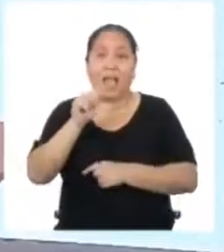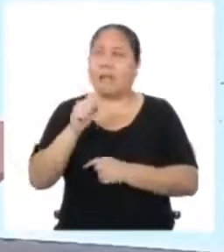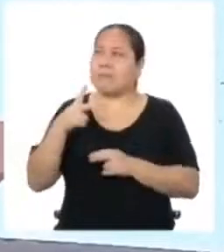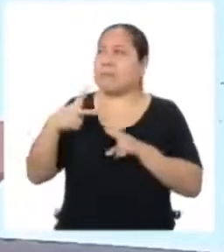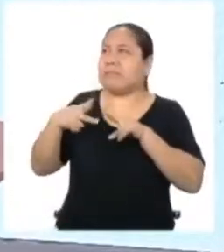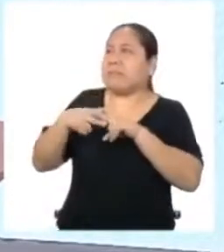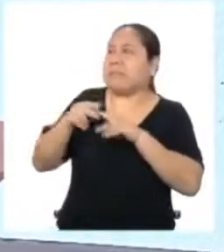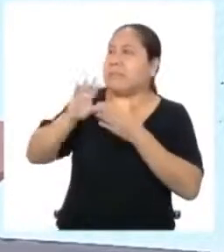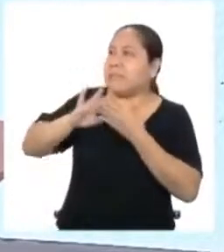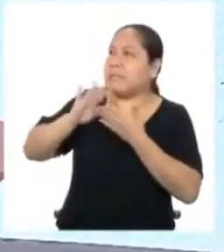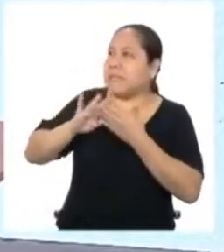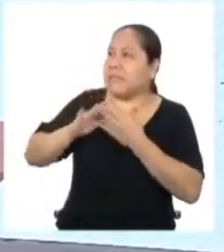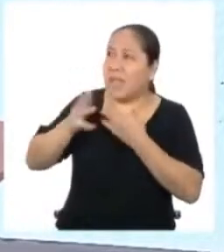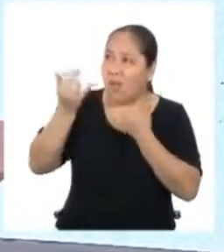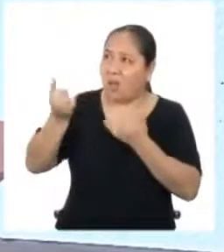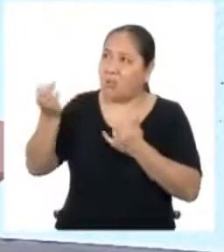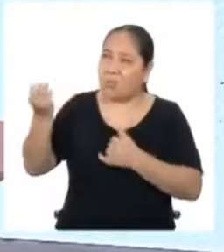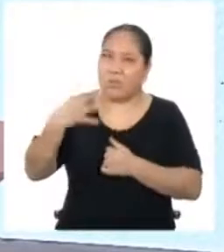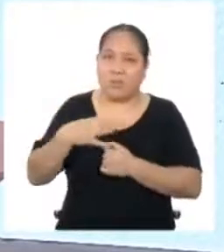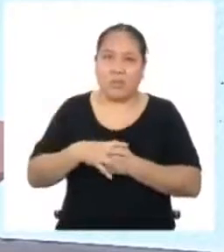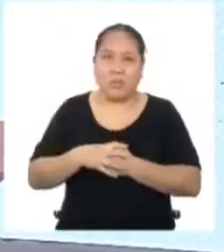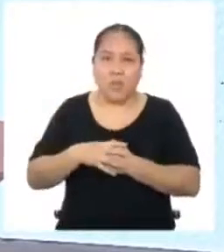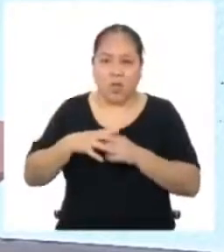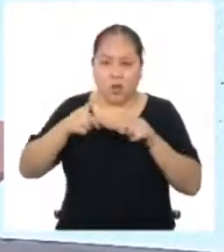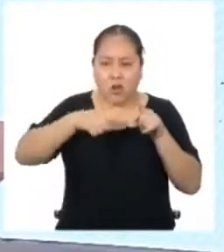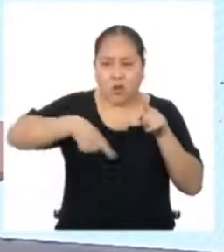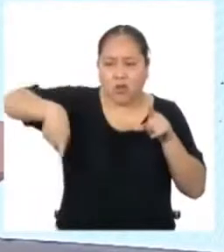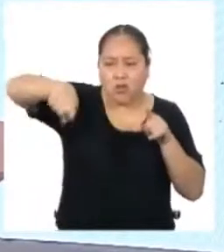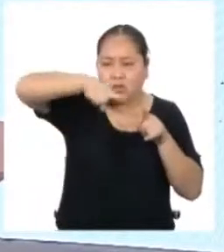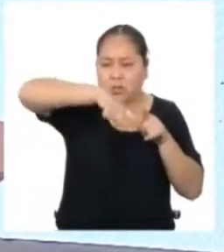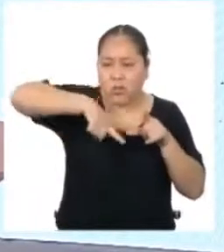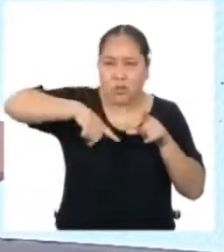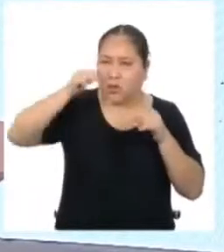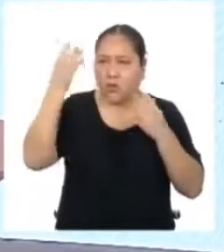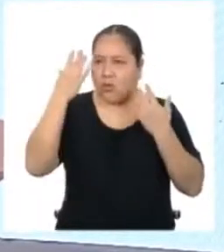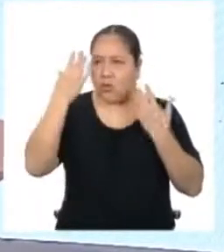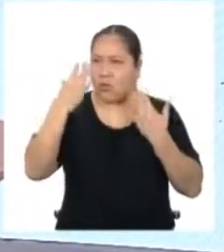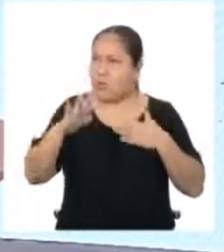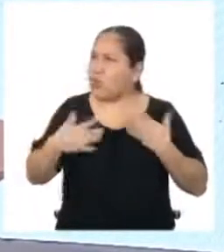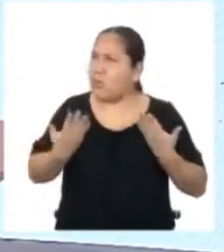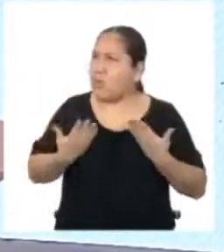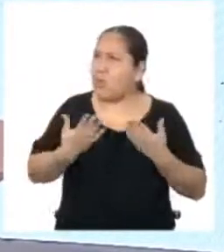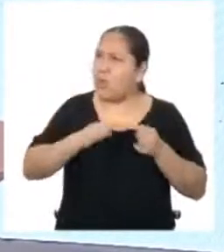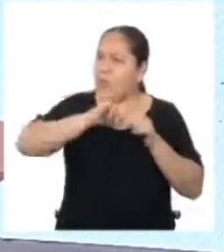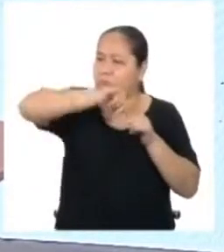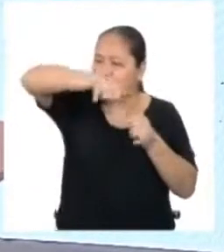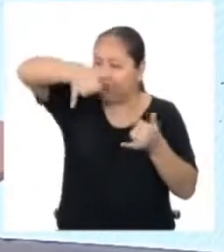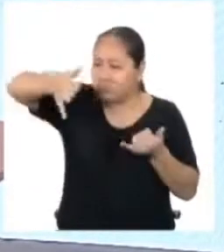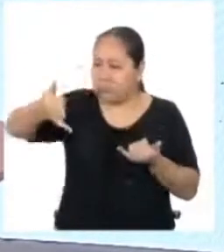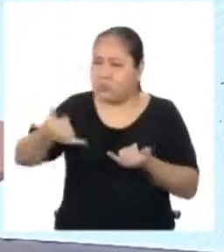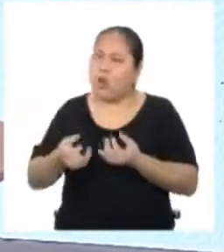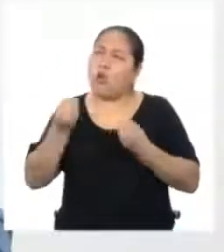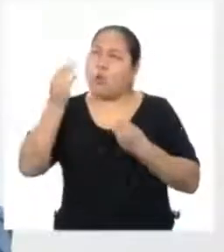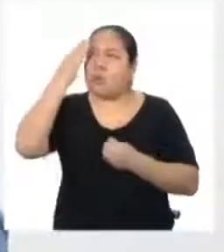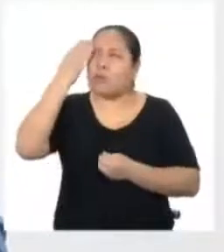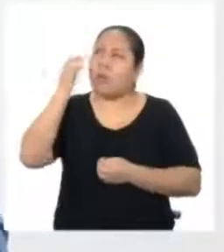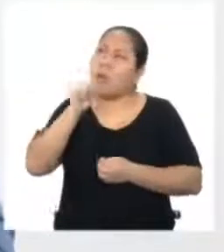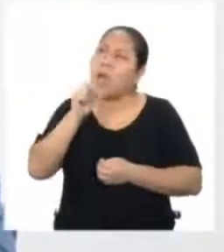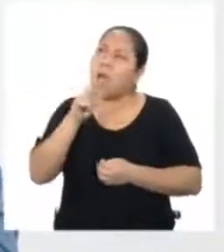la interrupción Pero ahora que lo dice Los círculos no tienen lados para medir ¿Cómo podemos calcular su área entonces?